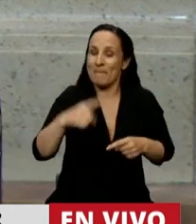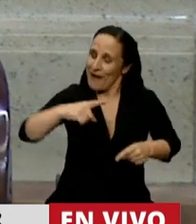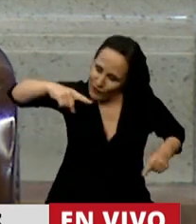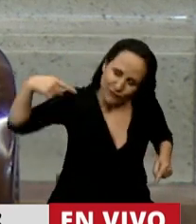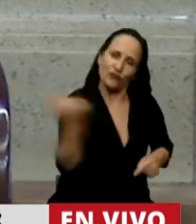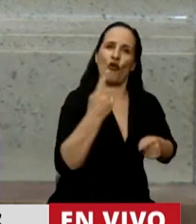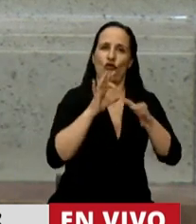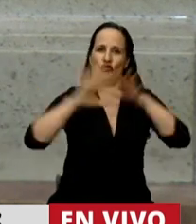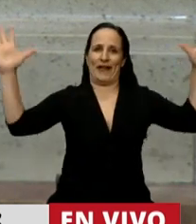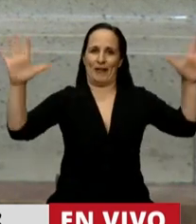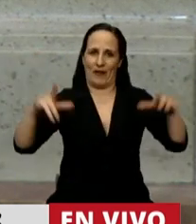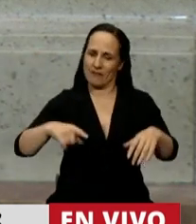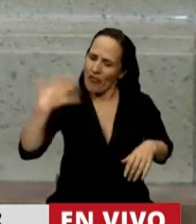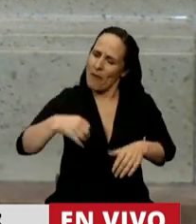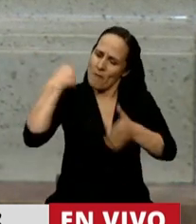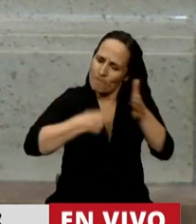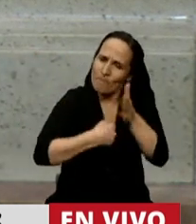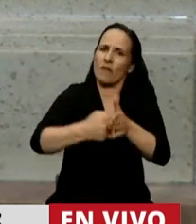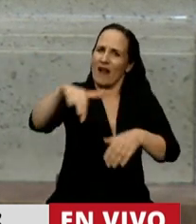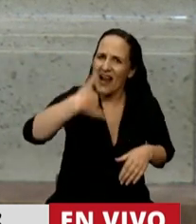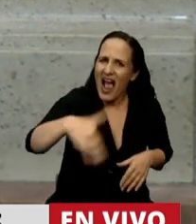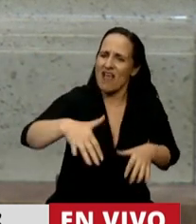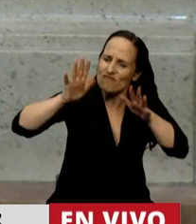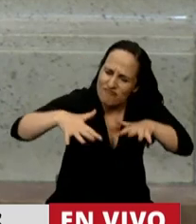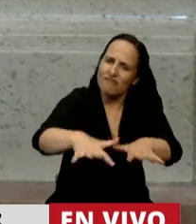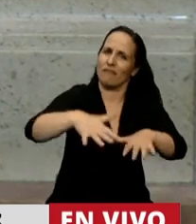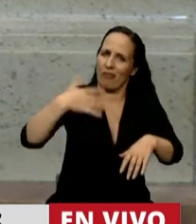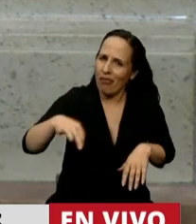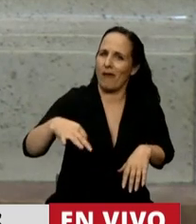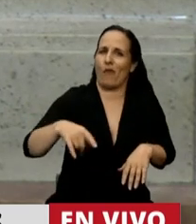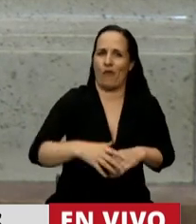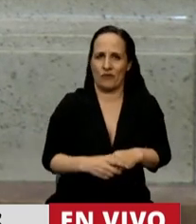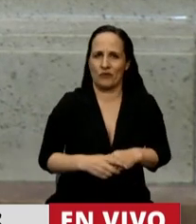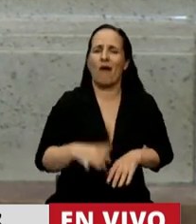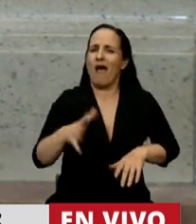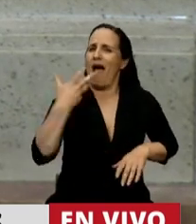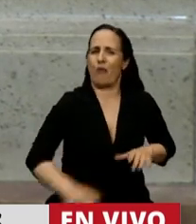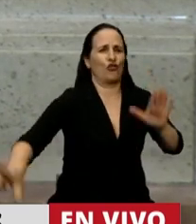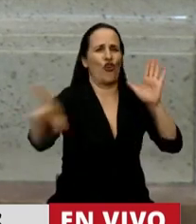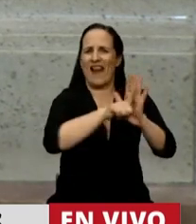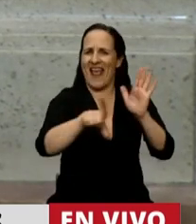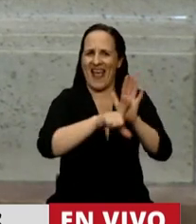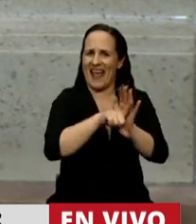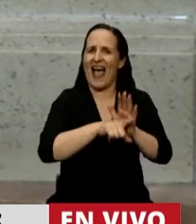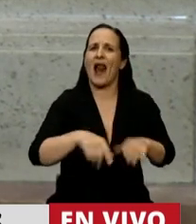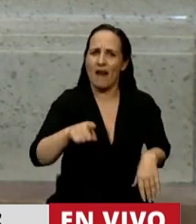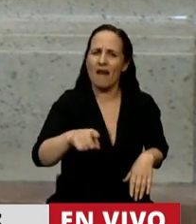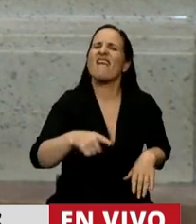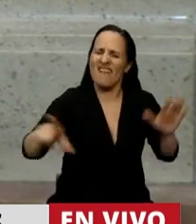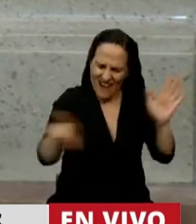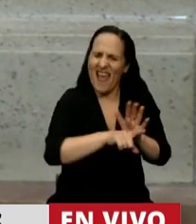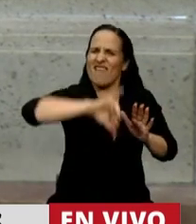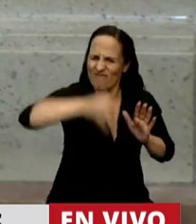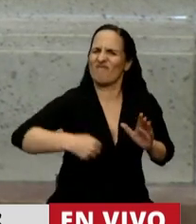libres. A seguir en las calles, entonces, a imponer el aborto legal que va a ser ley,